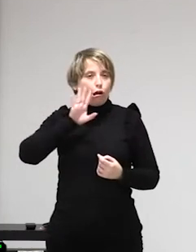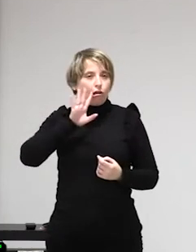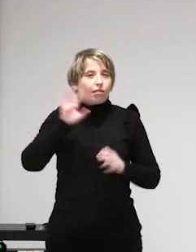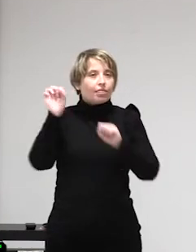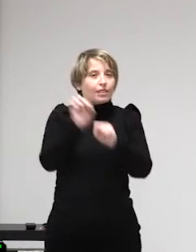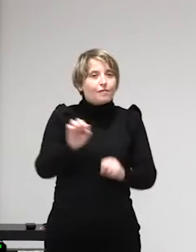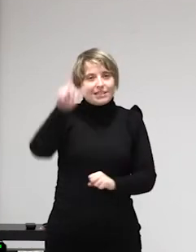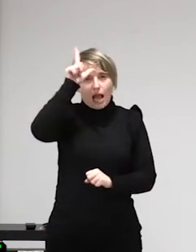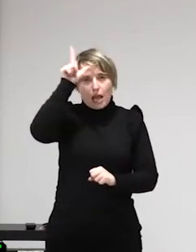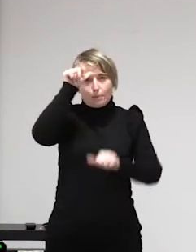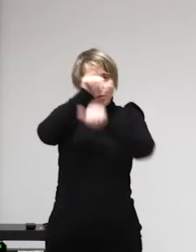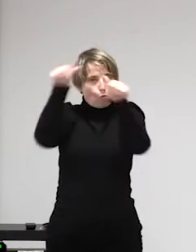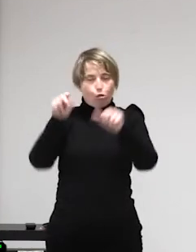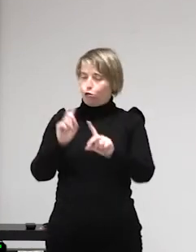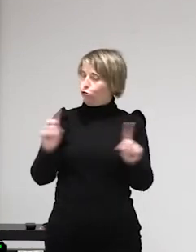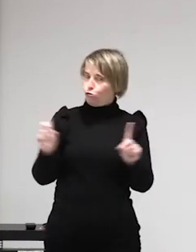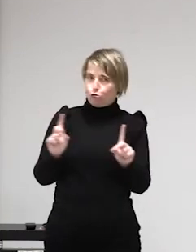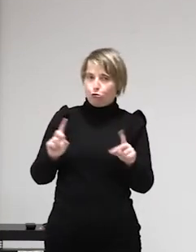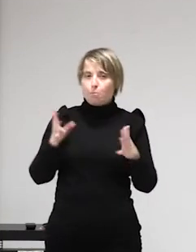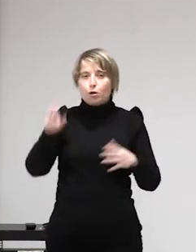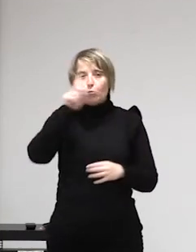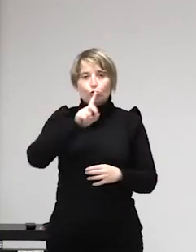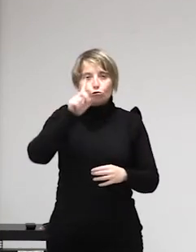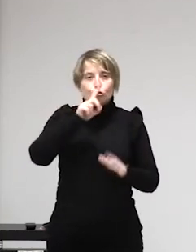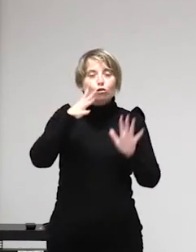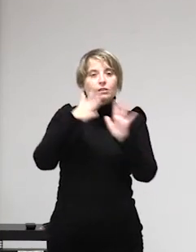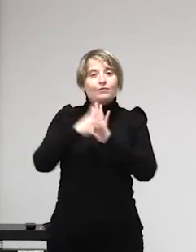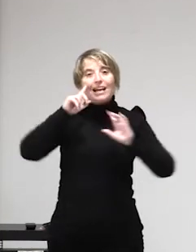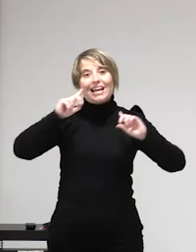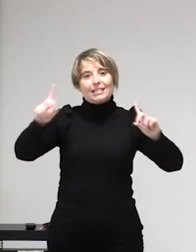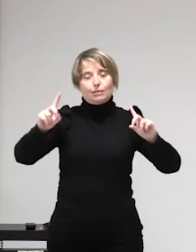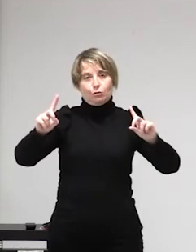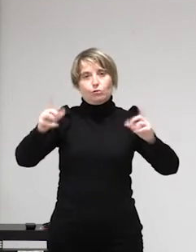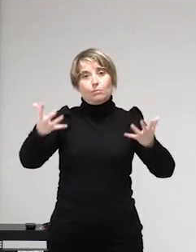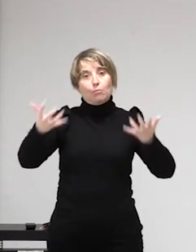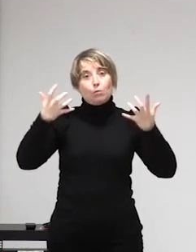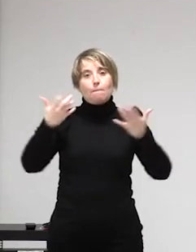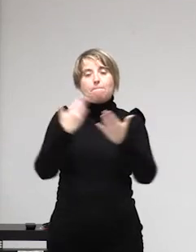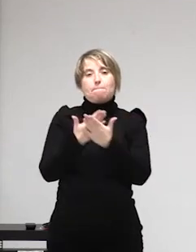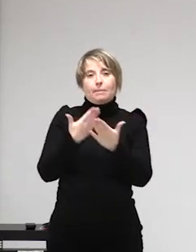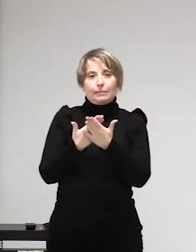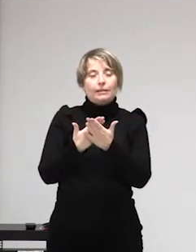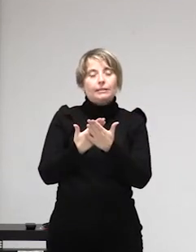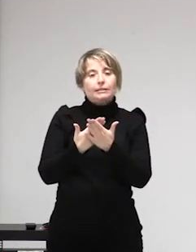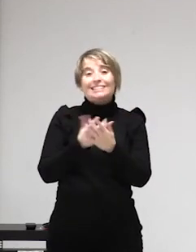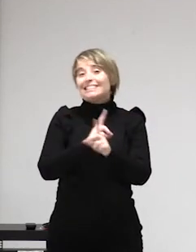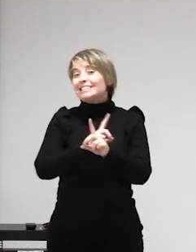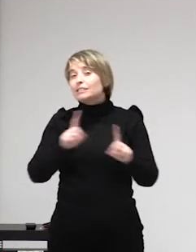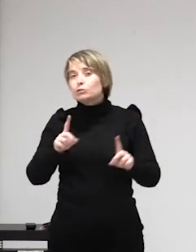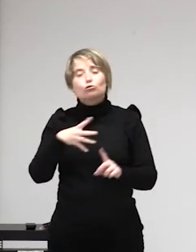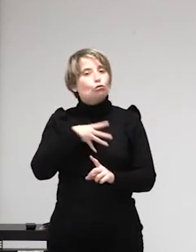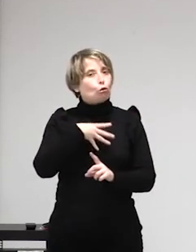ella se queda en la calle toda su familia perdón ya está no me pido perdón quienes ahogan por